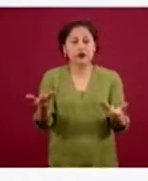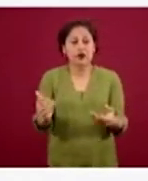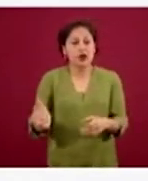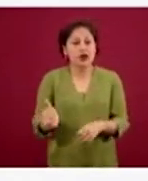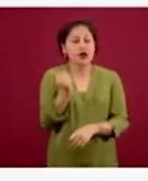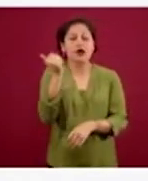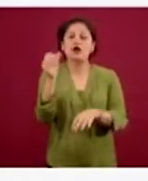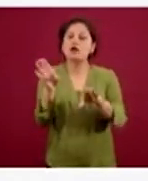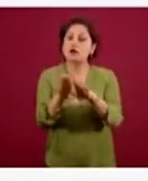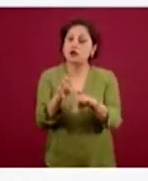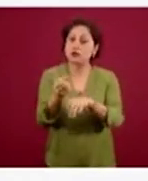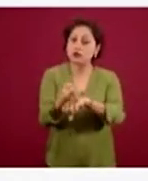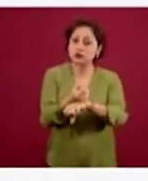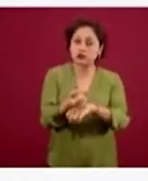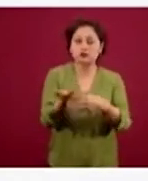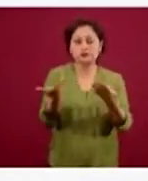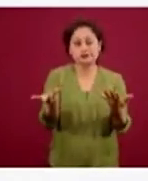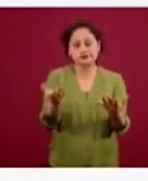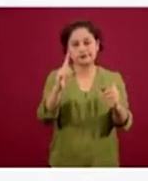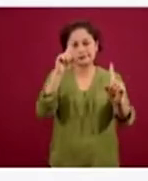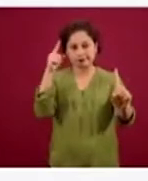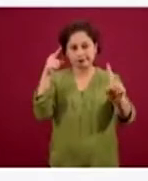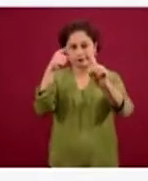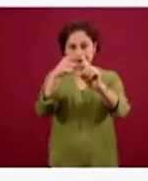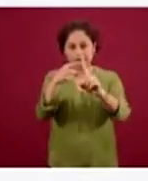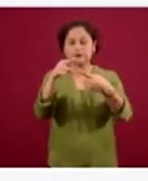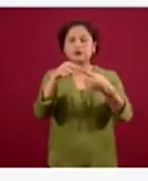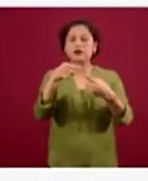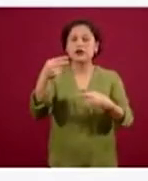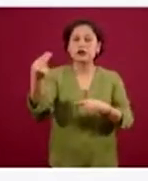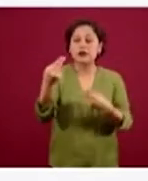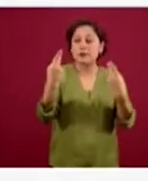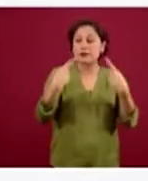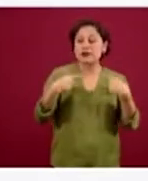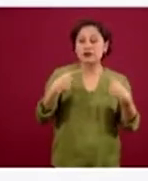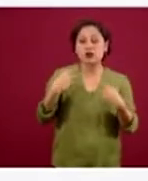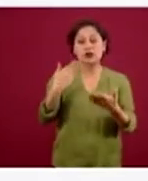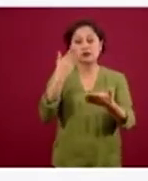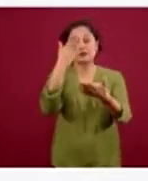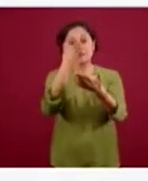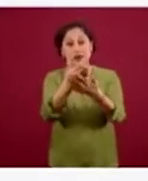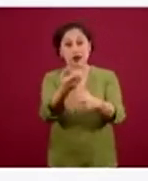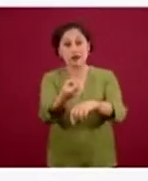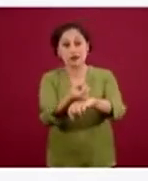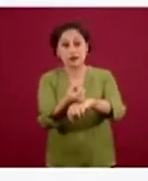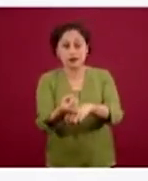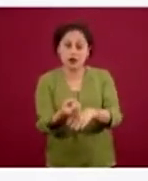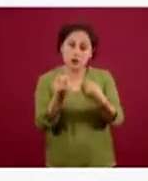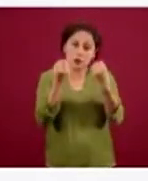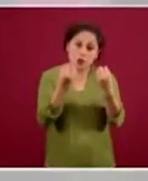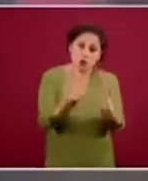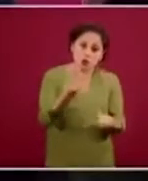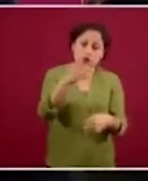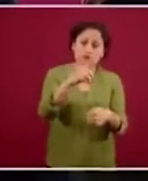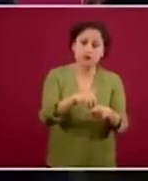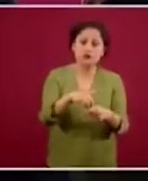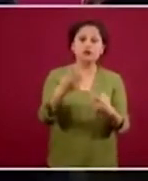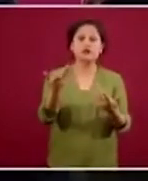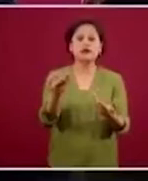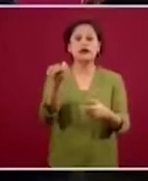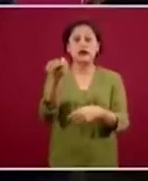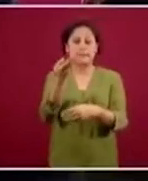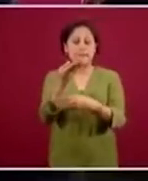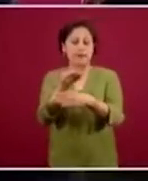disminución de la disponibilidad de donantes. Como ya les he comentado, el tránsito de los donantes de sangre en los bancos de sangre